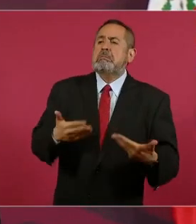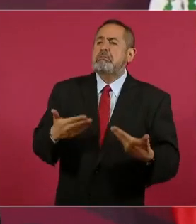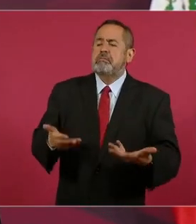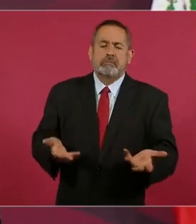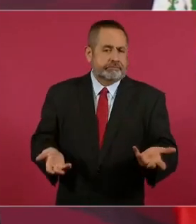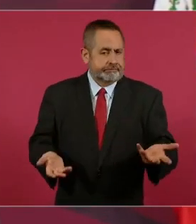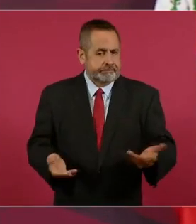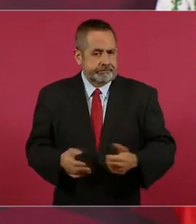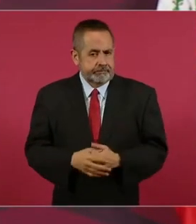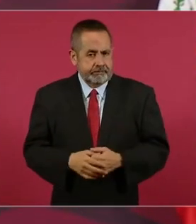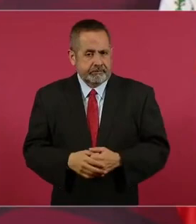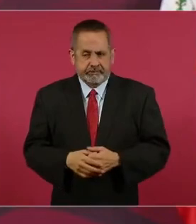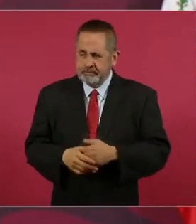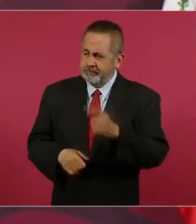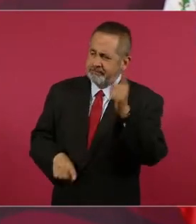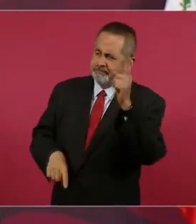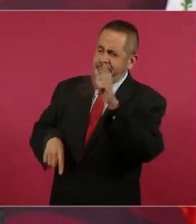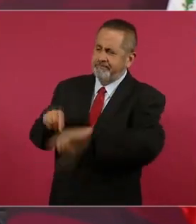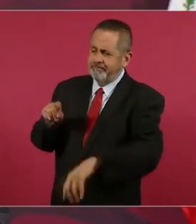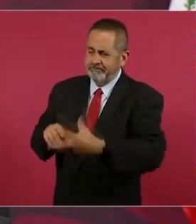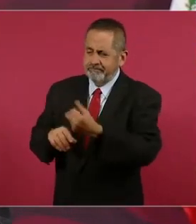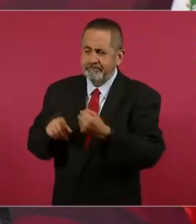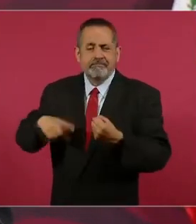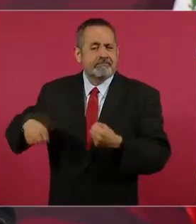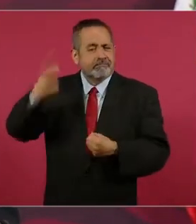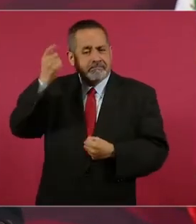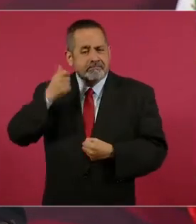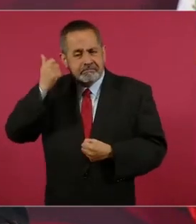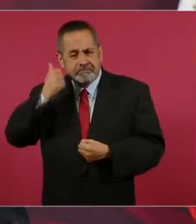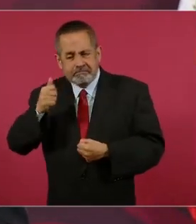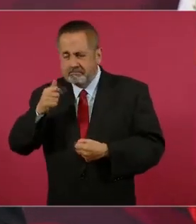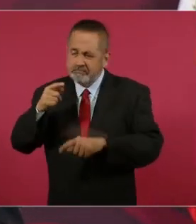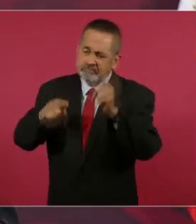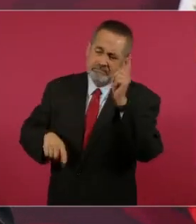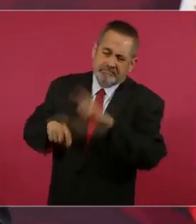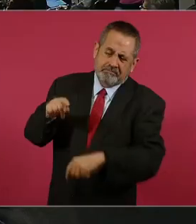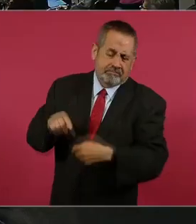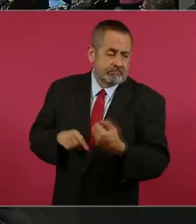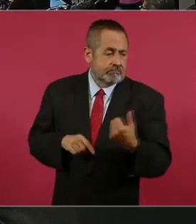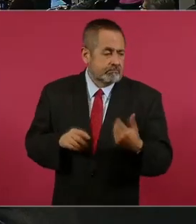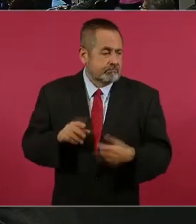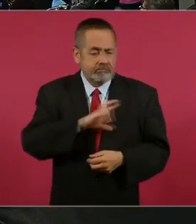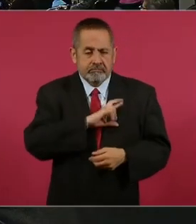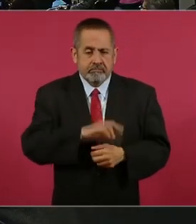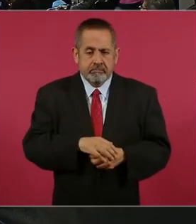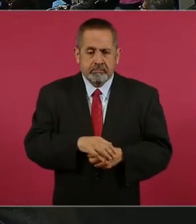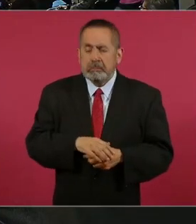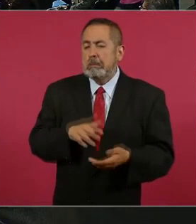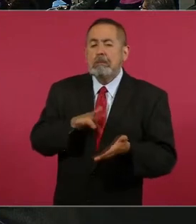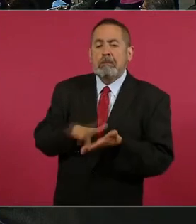¿Se privatizan las pensiones de los trabajadores? Y ellos apoyan.